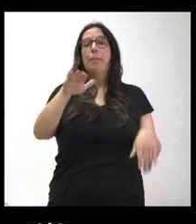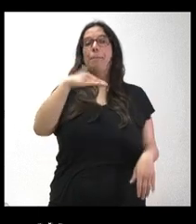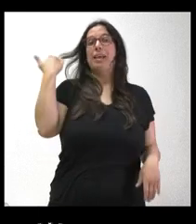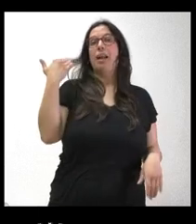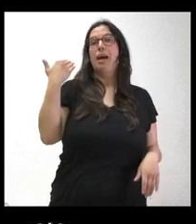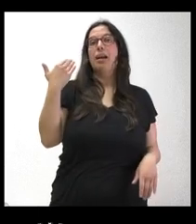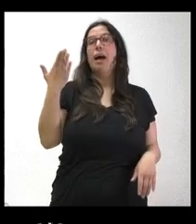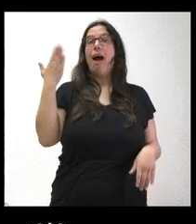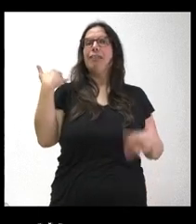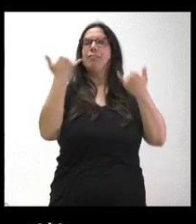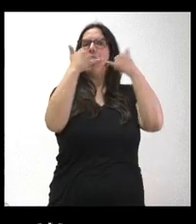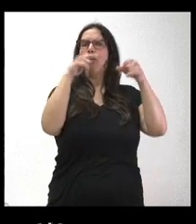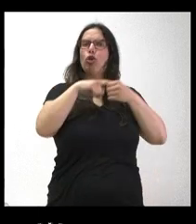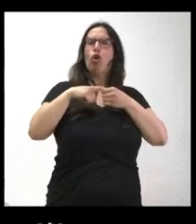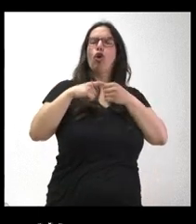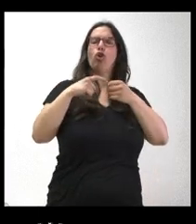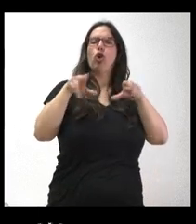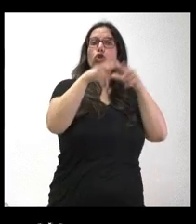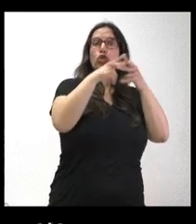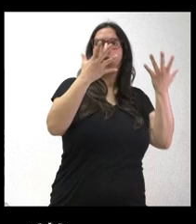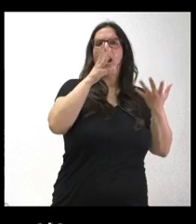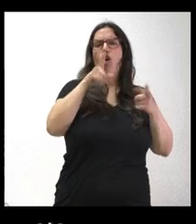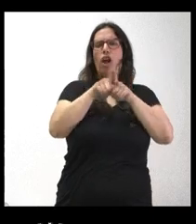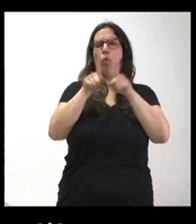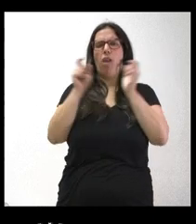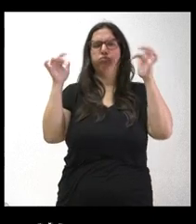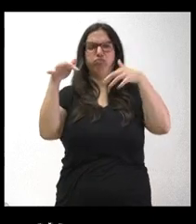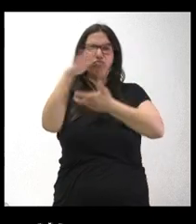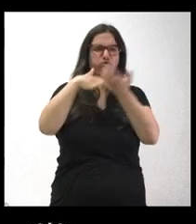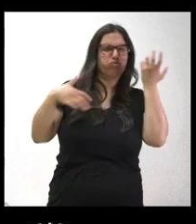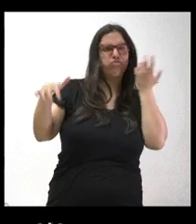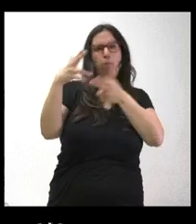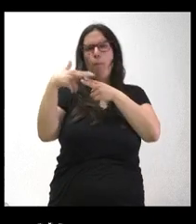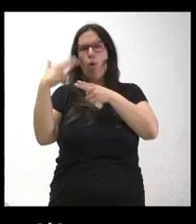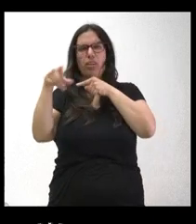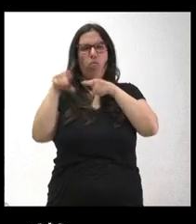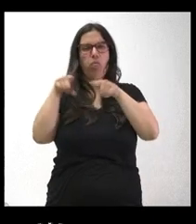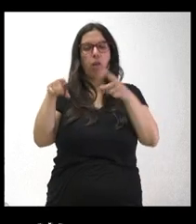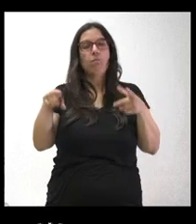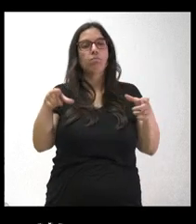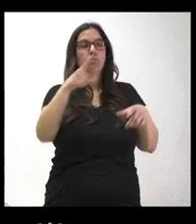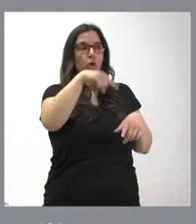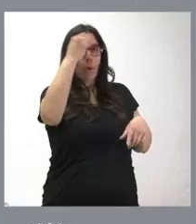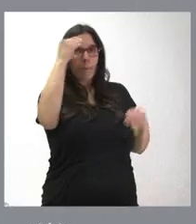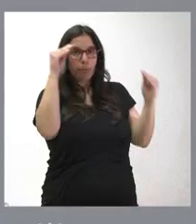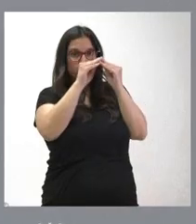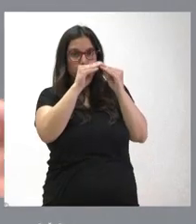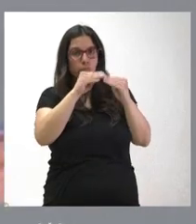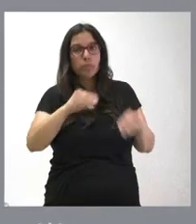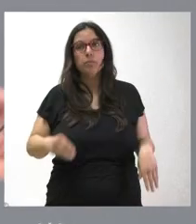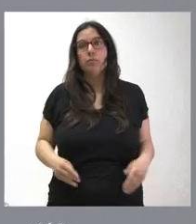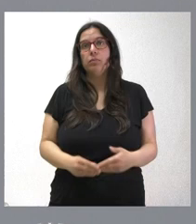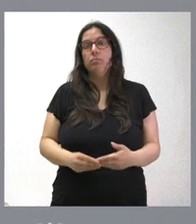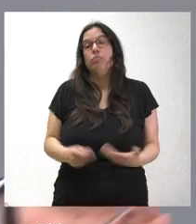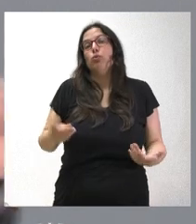ser un acto social a un aquelarre político no sé si la junta de Castilla y León coincide con ese análisis pues usted